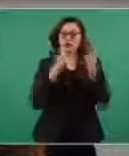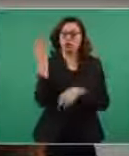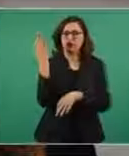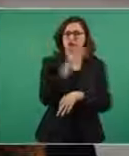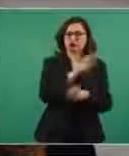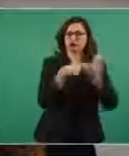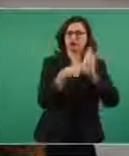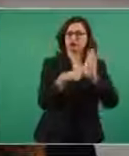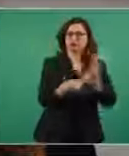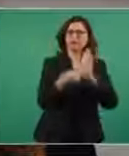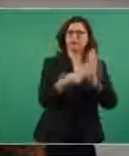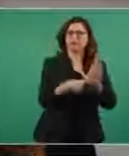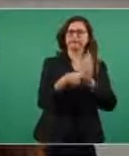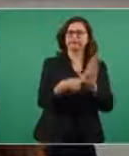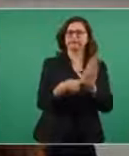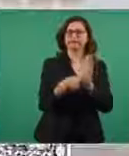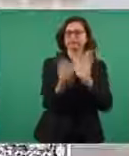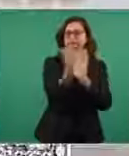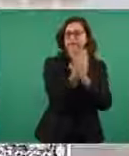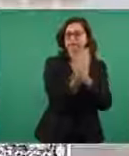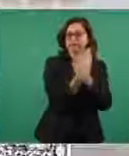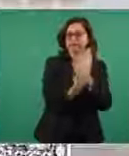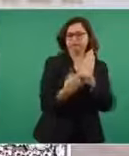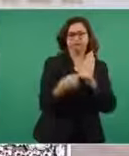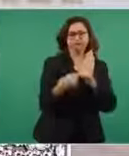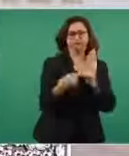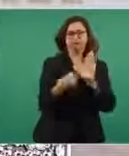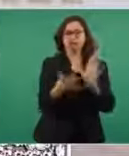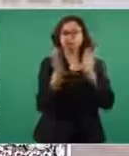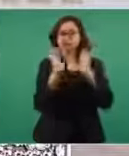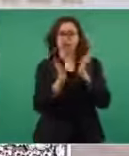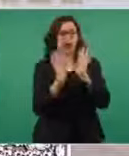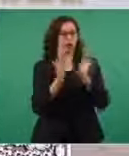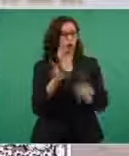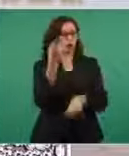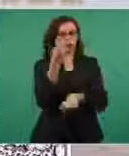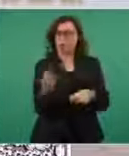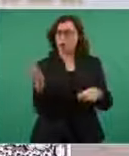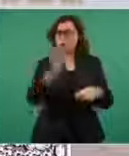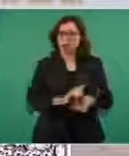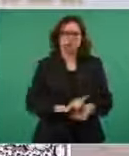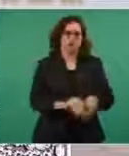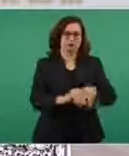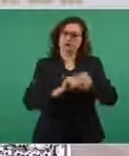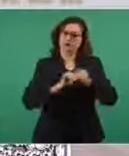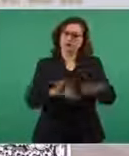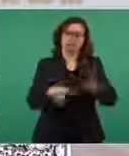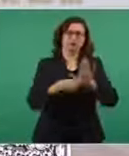porque no crean que